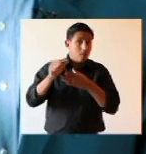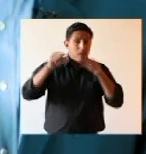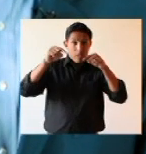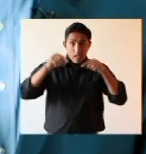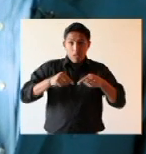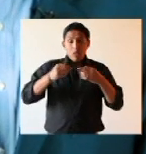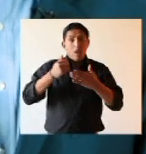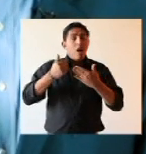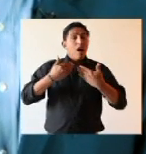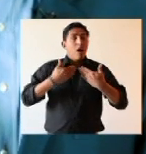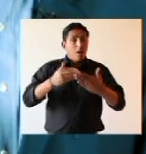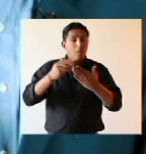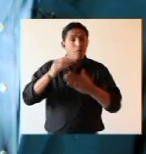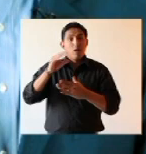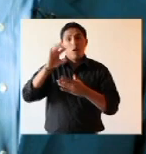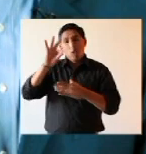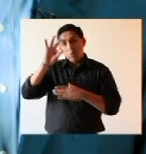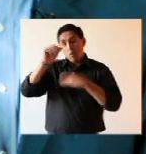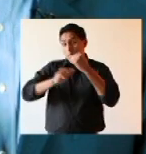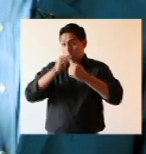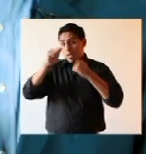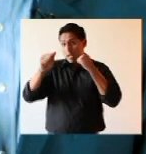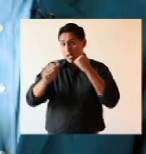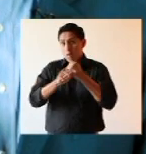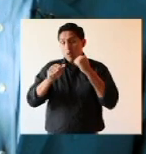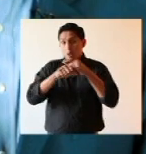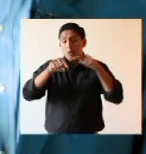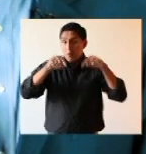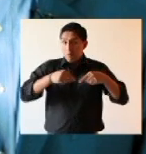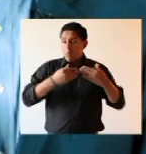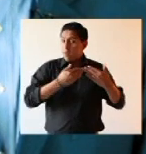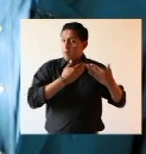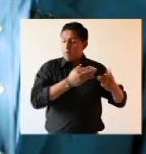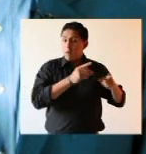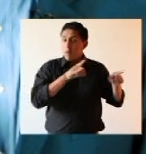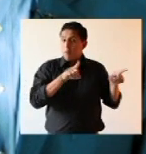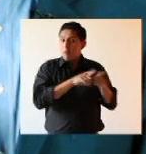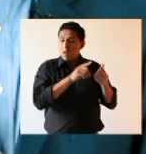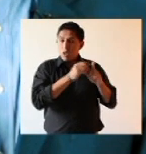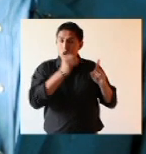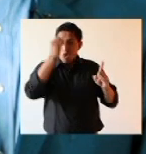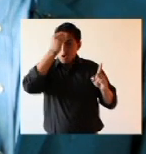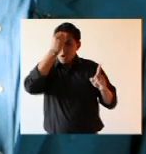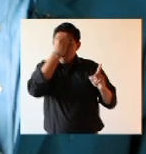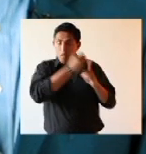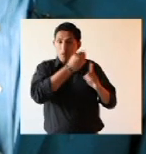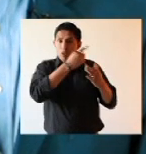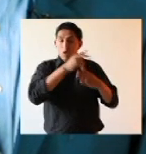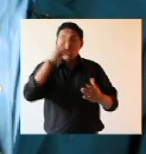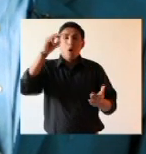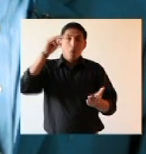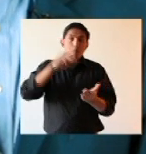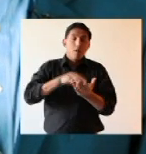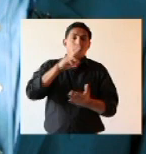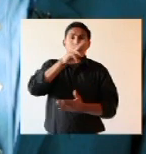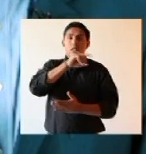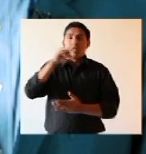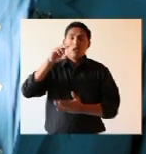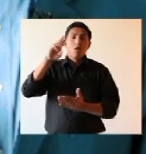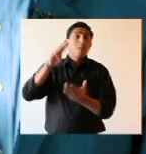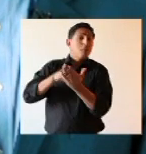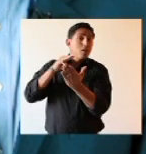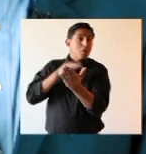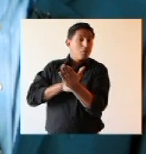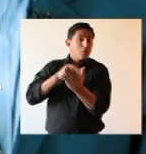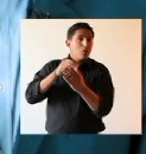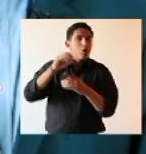permitido que en los nueve años de nacionalización lleguemos a una cifra récord de 9.122 millones de dólares, un